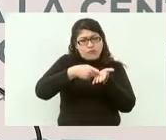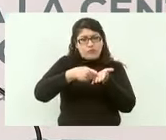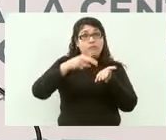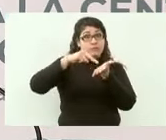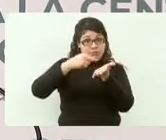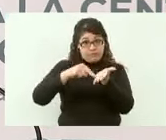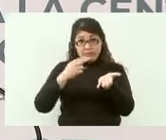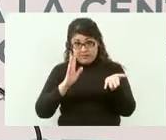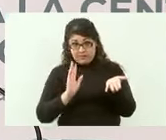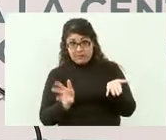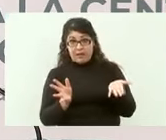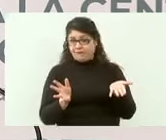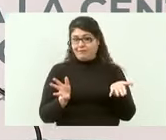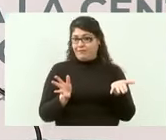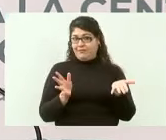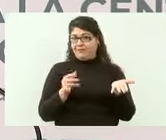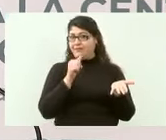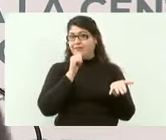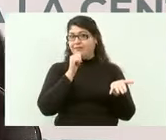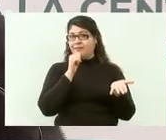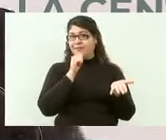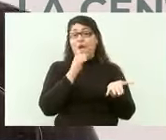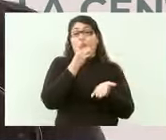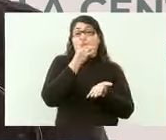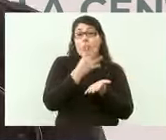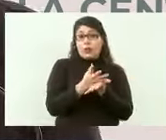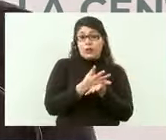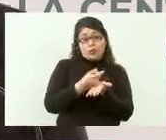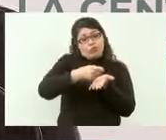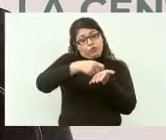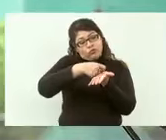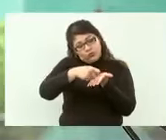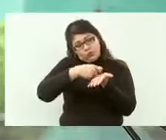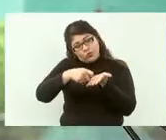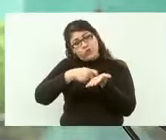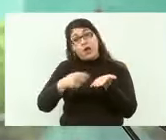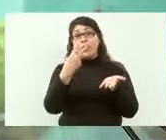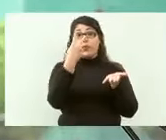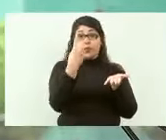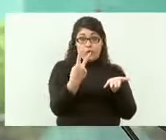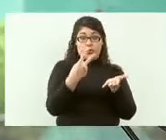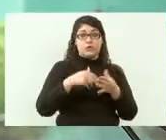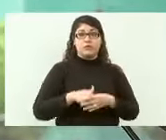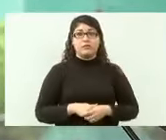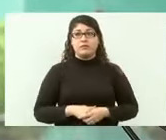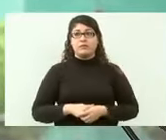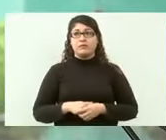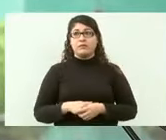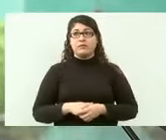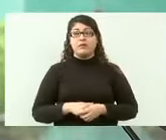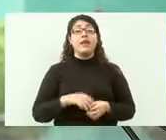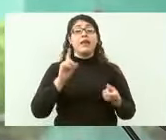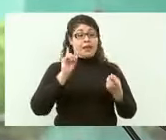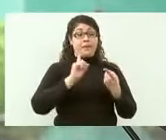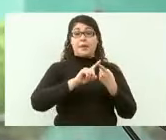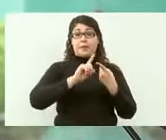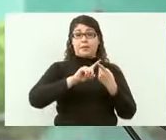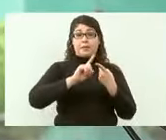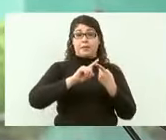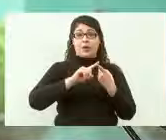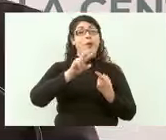el derecho absoluto soberano de México